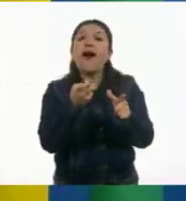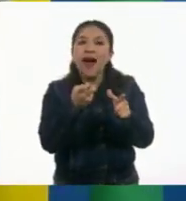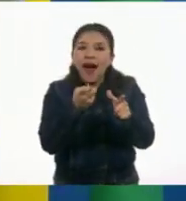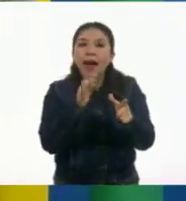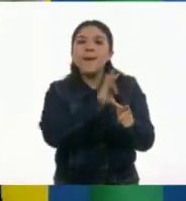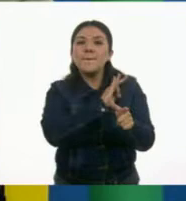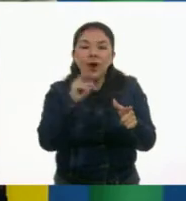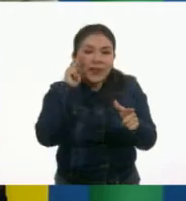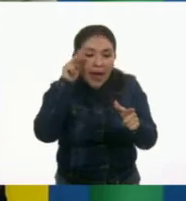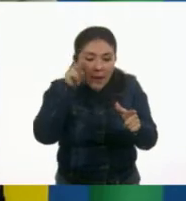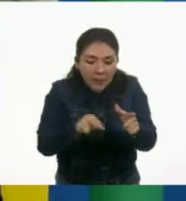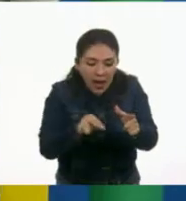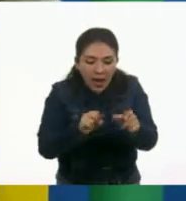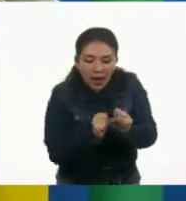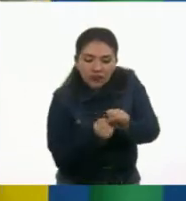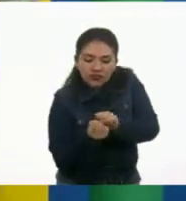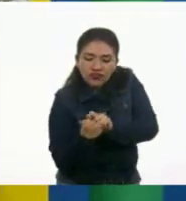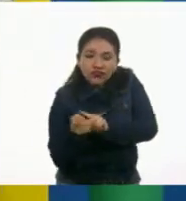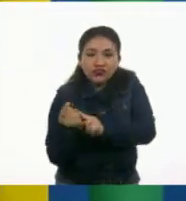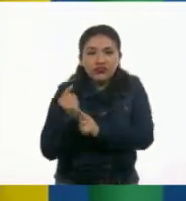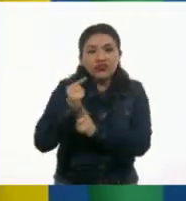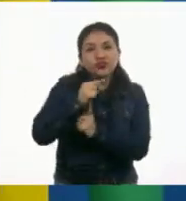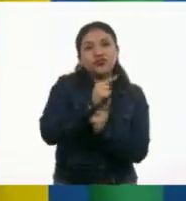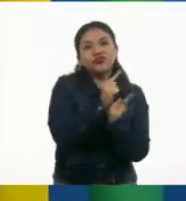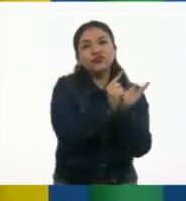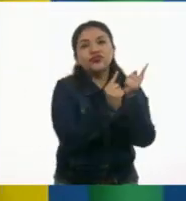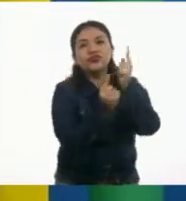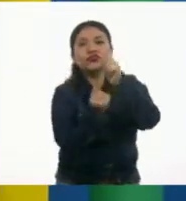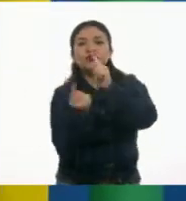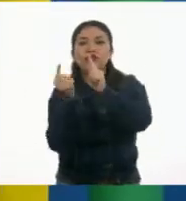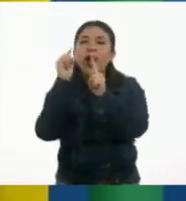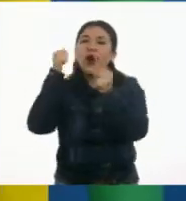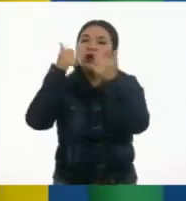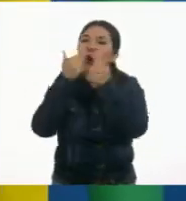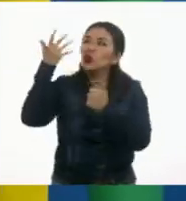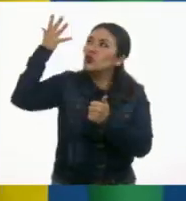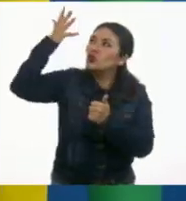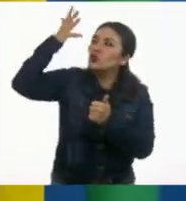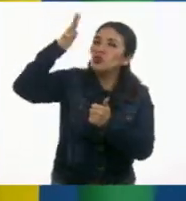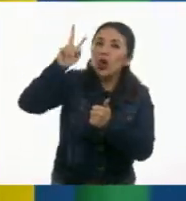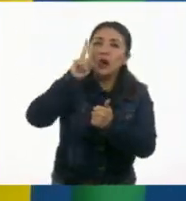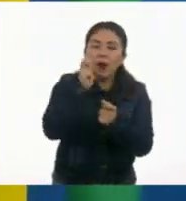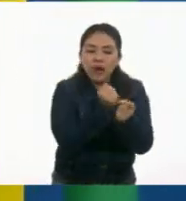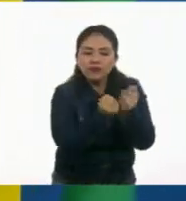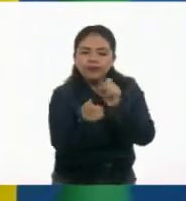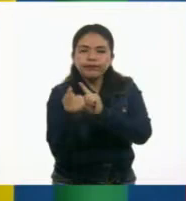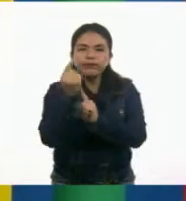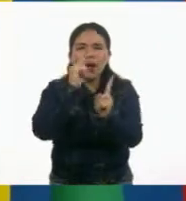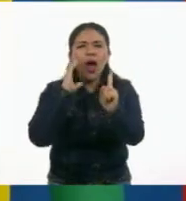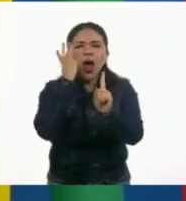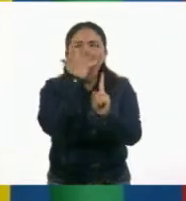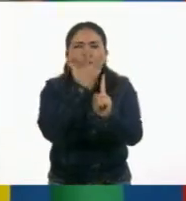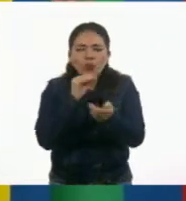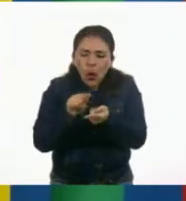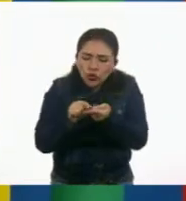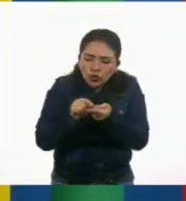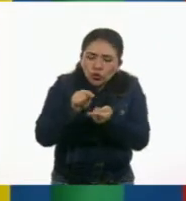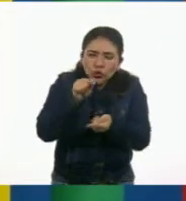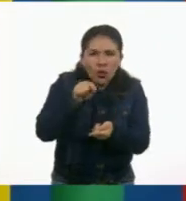Entonces, se estira y dirige hacia el sol una pequeña y encantadora ramita,